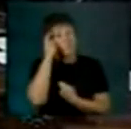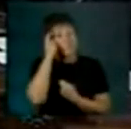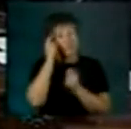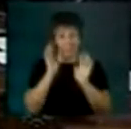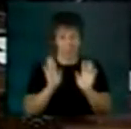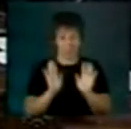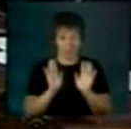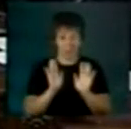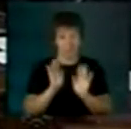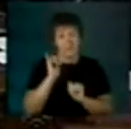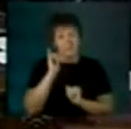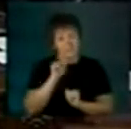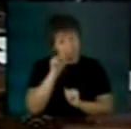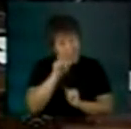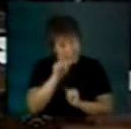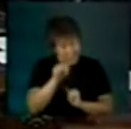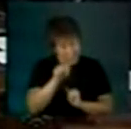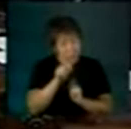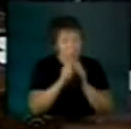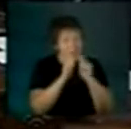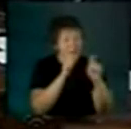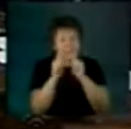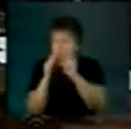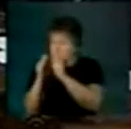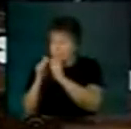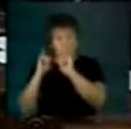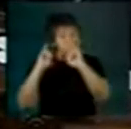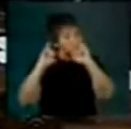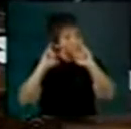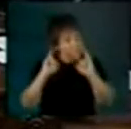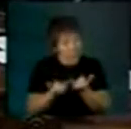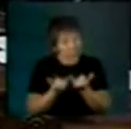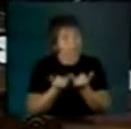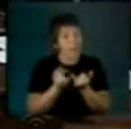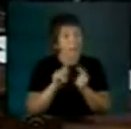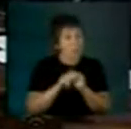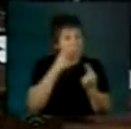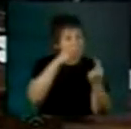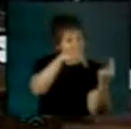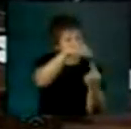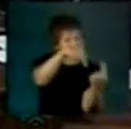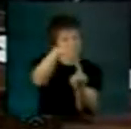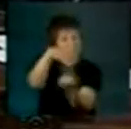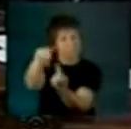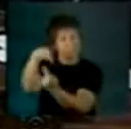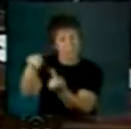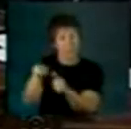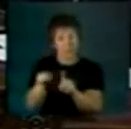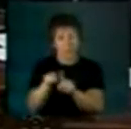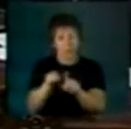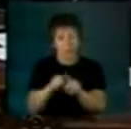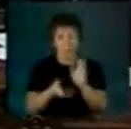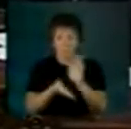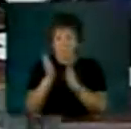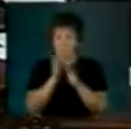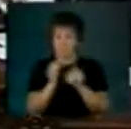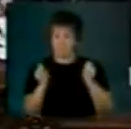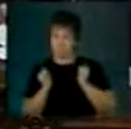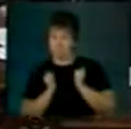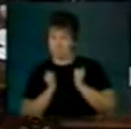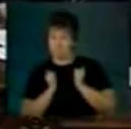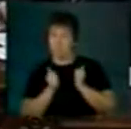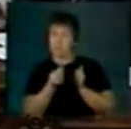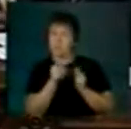Sobre todos estos asuntos ya empiezan a escucharse algunos tambores de guerra afortunadamente